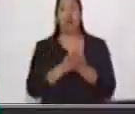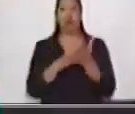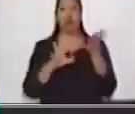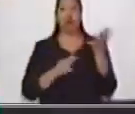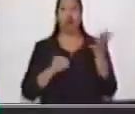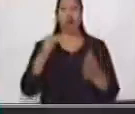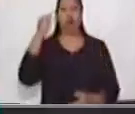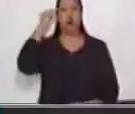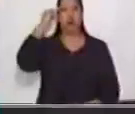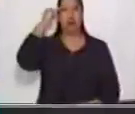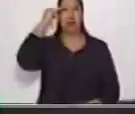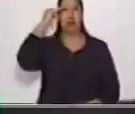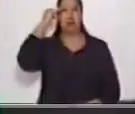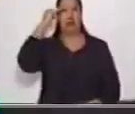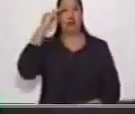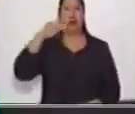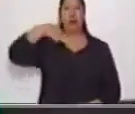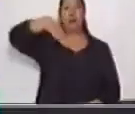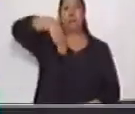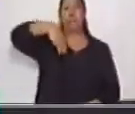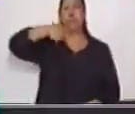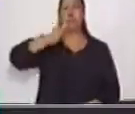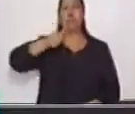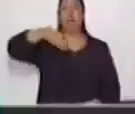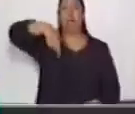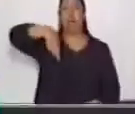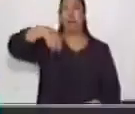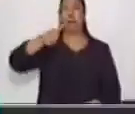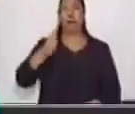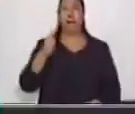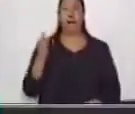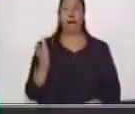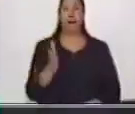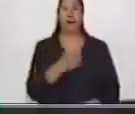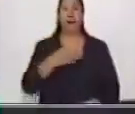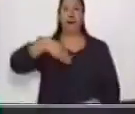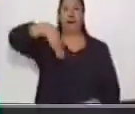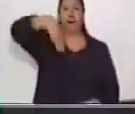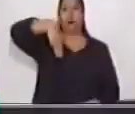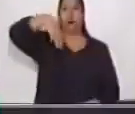mental.